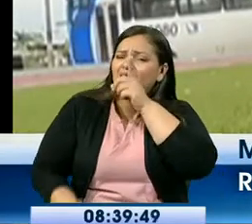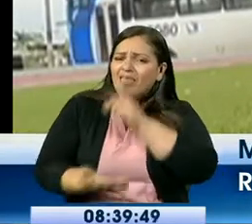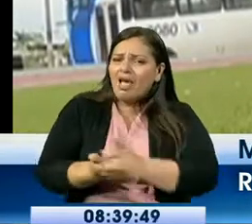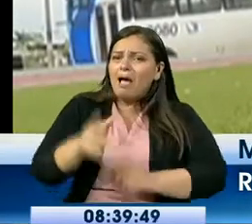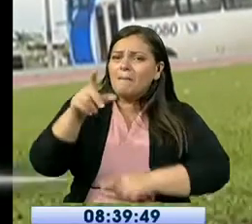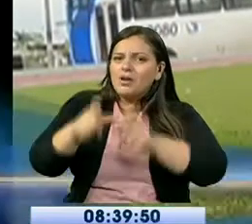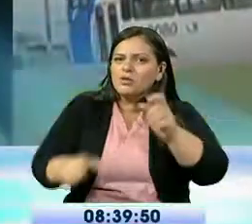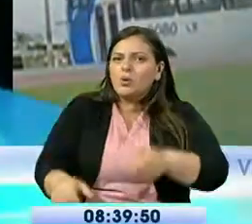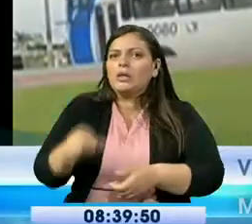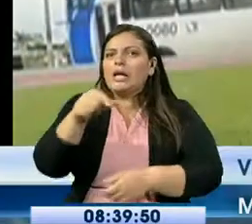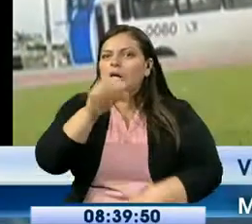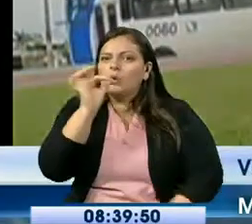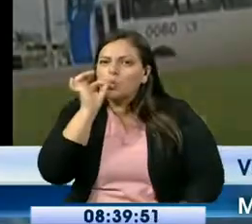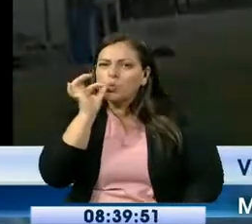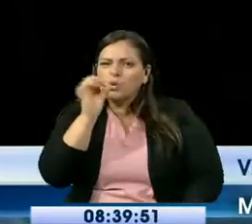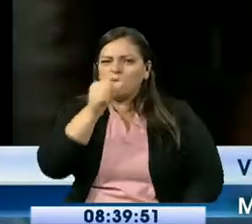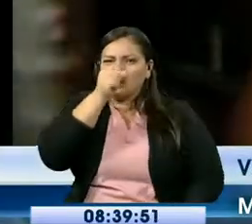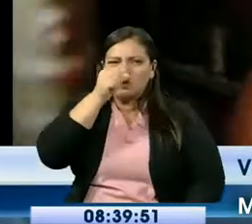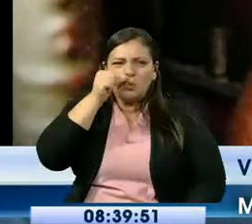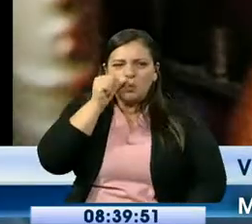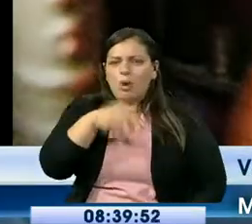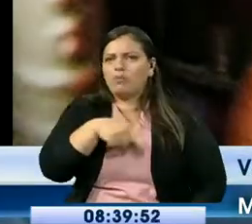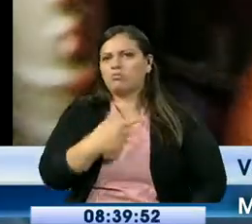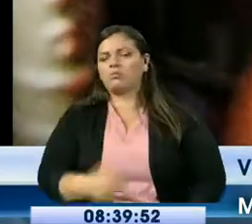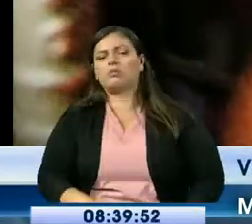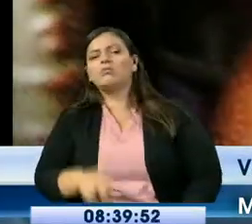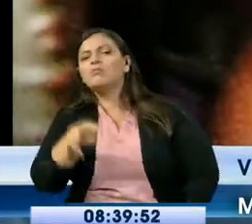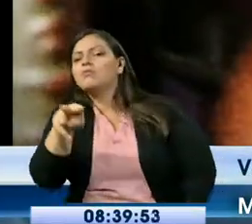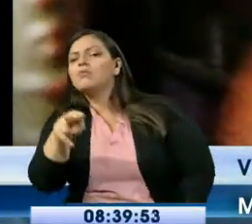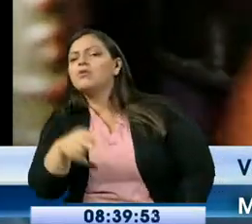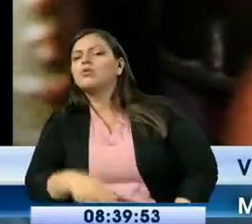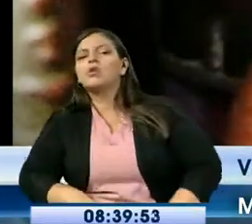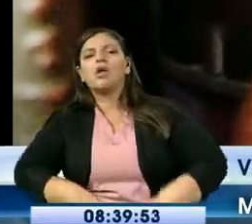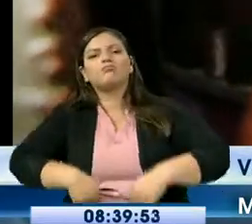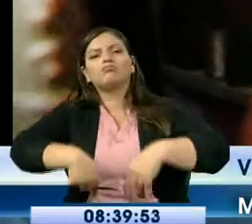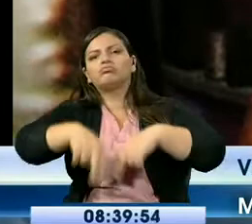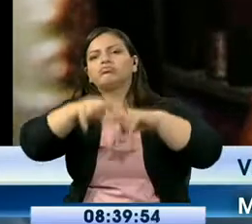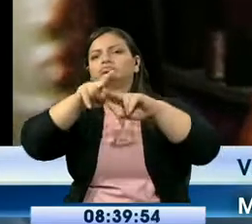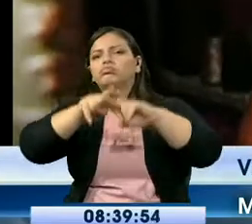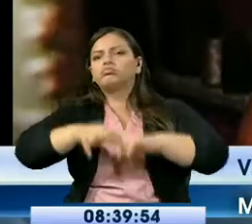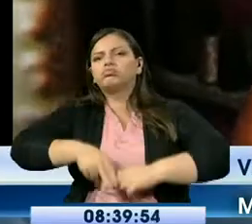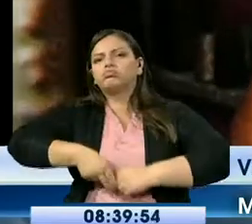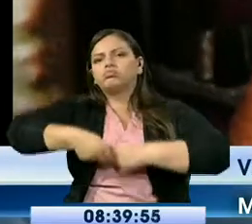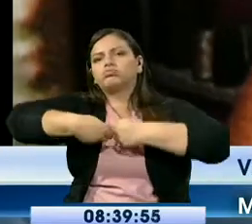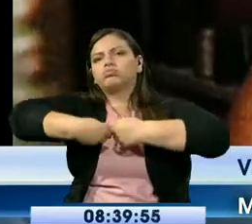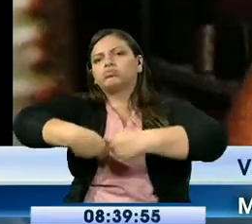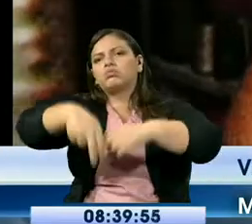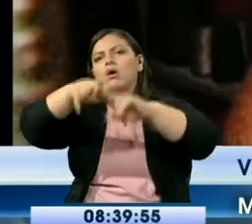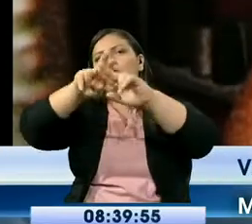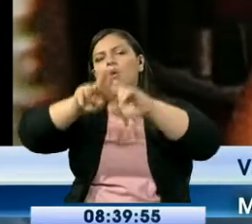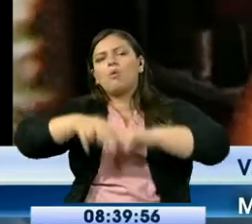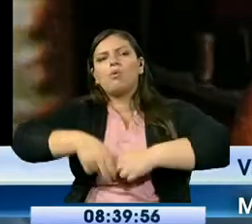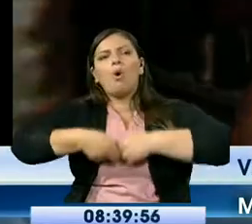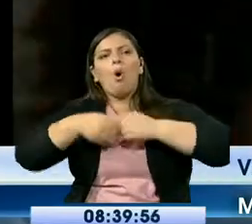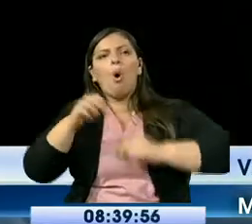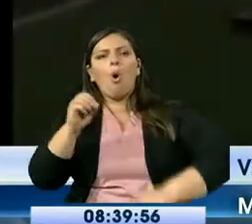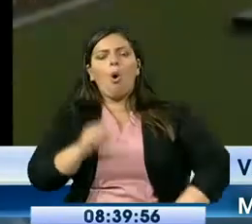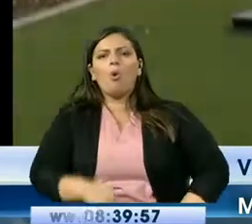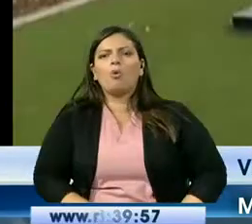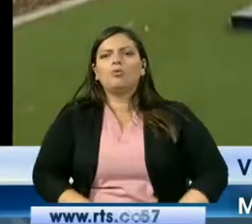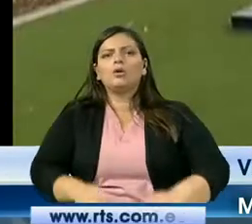son los que están cortando esos juegos Ahí lo que hay apenas creo que hay ocho juegos ya de 15 más o menos que habían